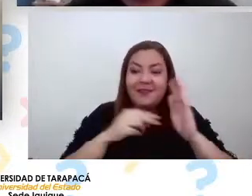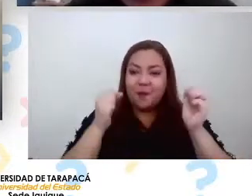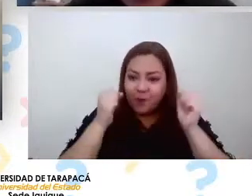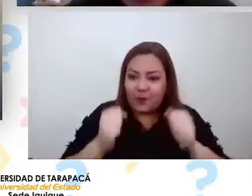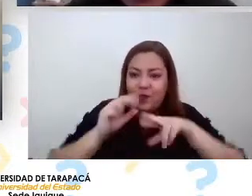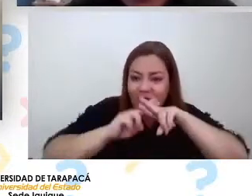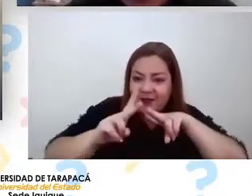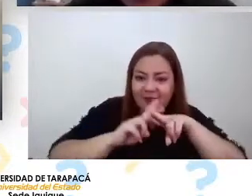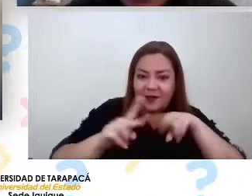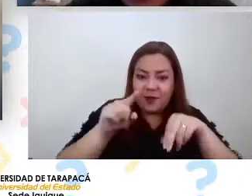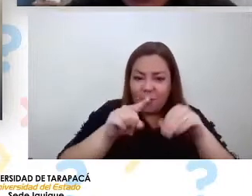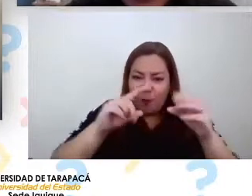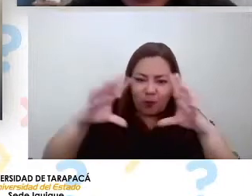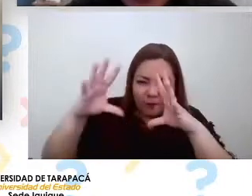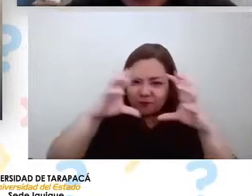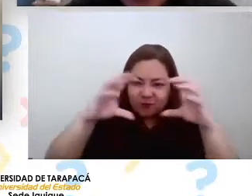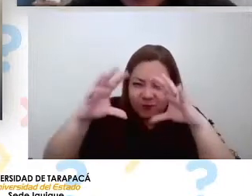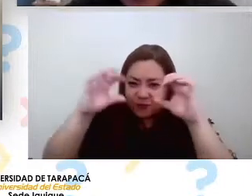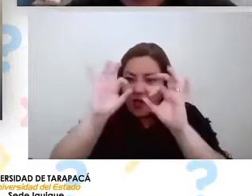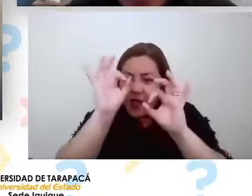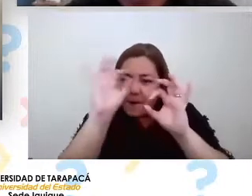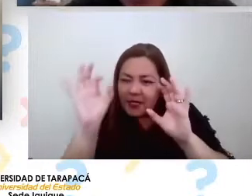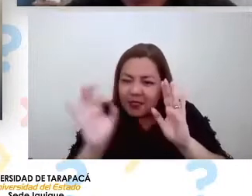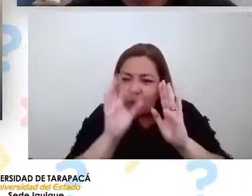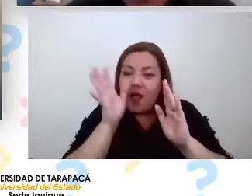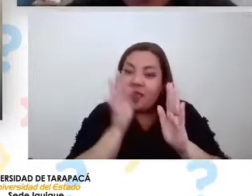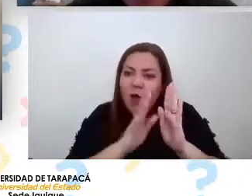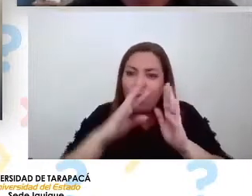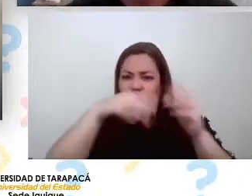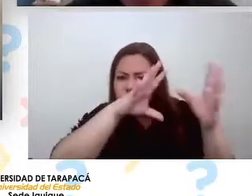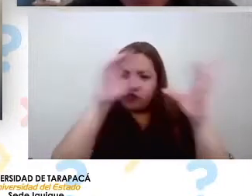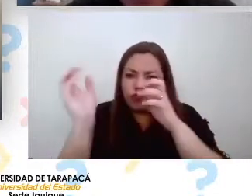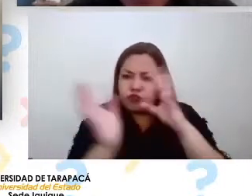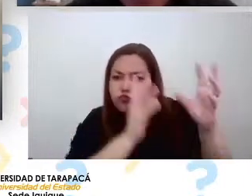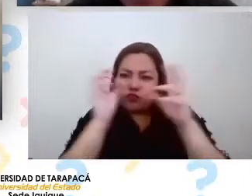cómo se mueven estas partículas de agua en la nube